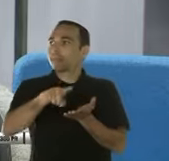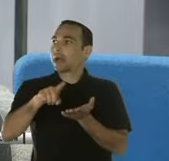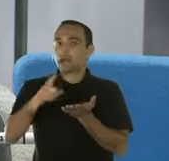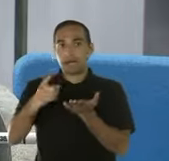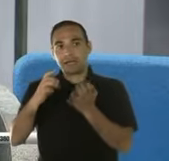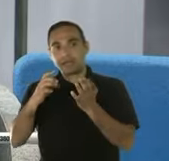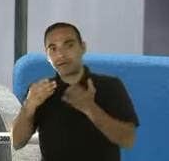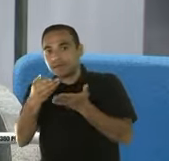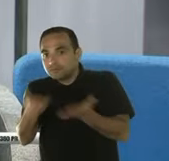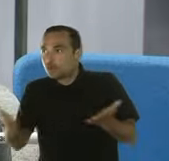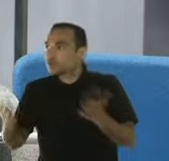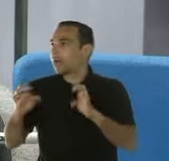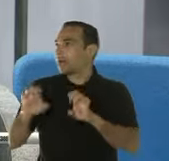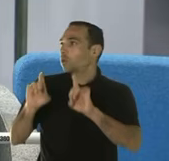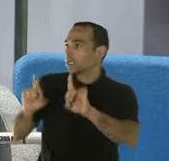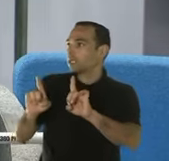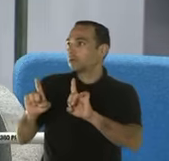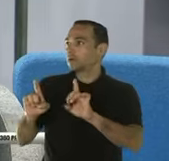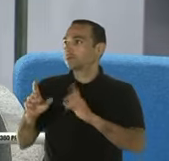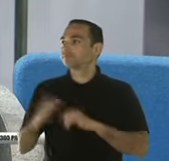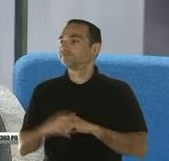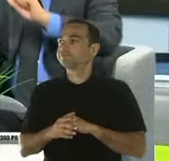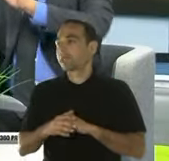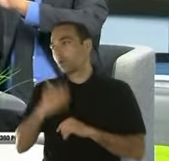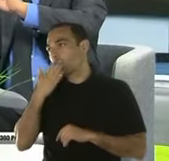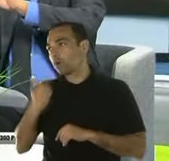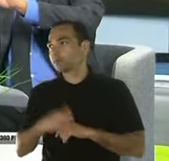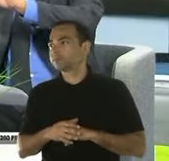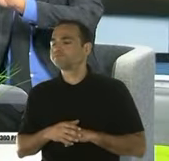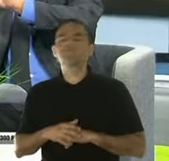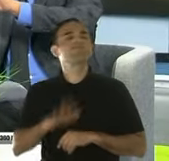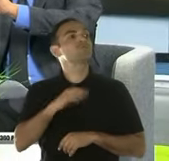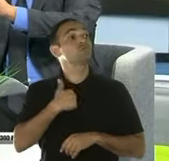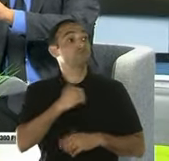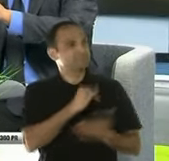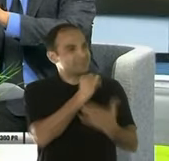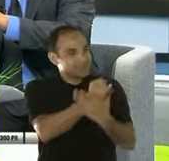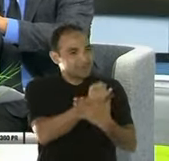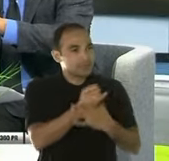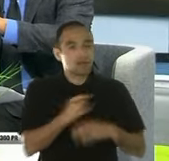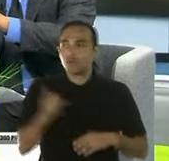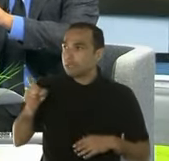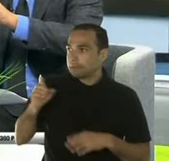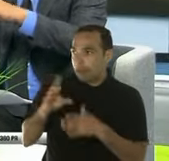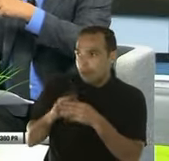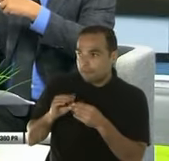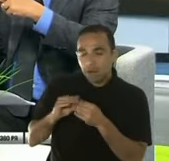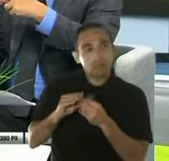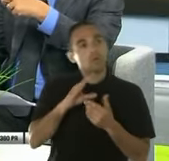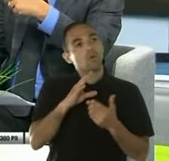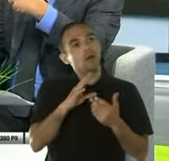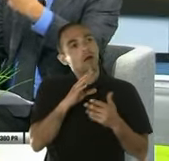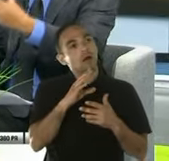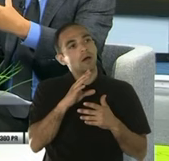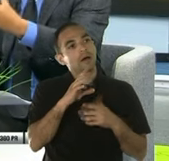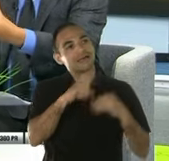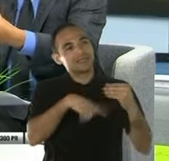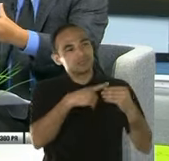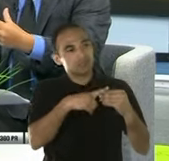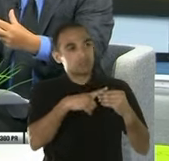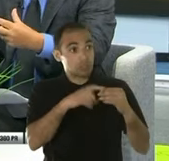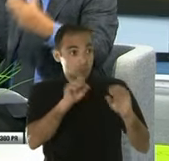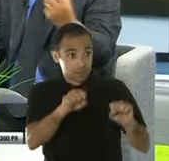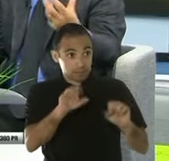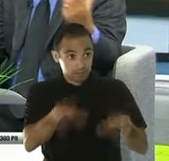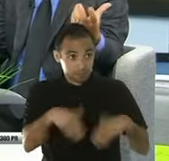beneficiario como para la persona que lo aportó. Entonces, le interrumpí cuando me habló acerca de si se puede presentar alguna